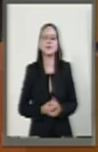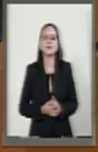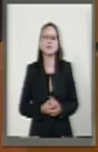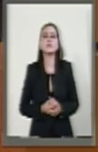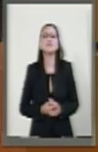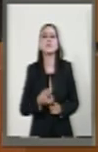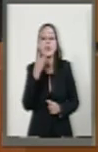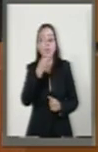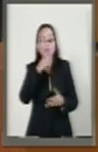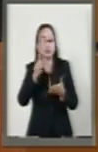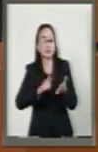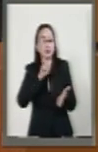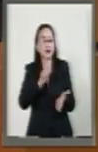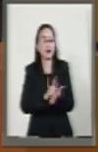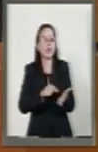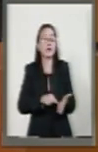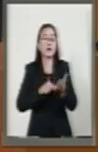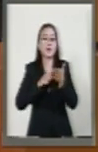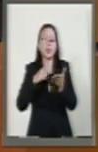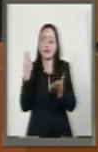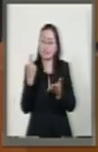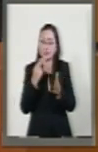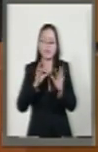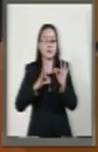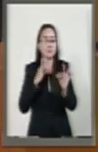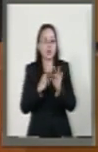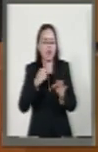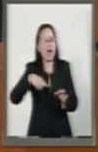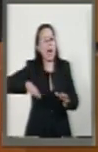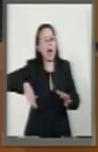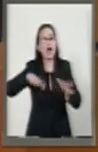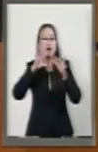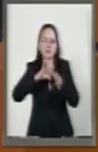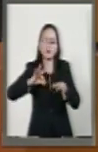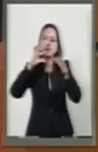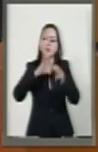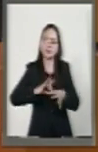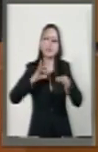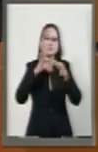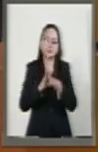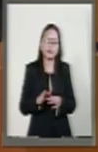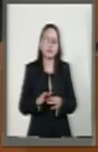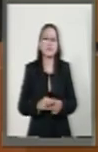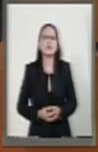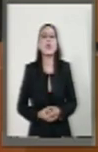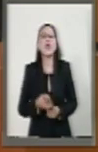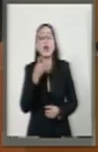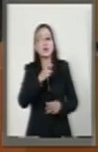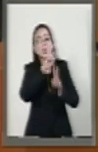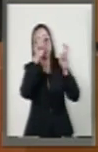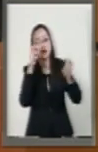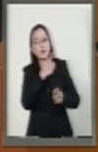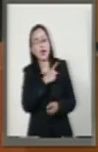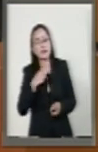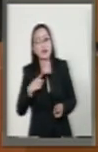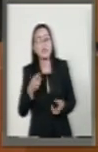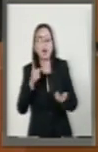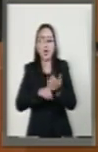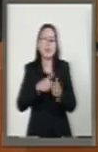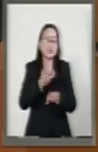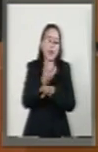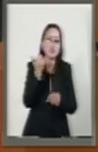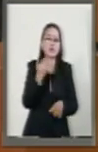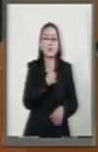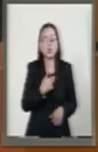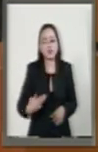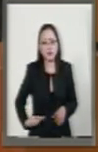ley que se requiere por lo que ya se ha expresado acá. El tema de la deuda en estados y municipios